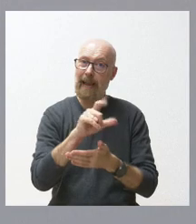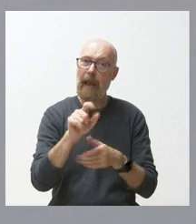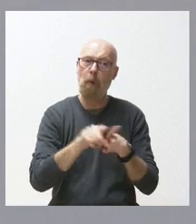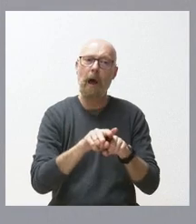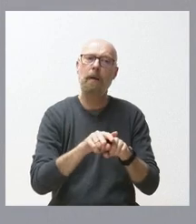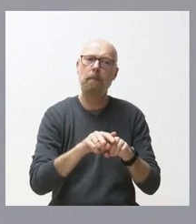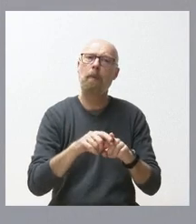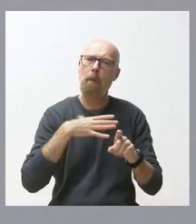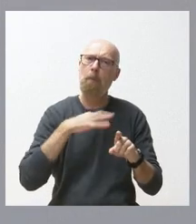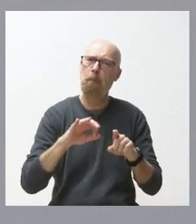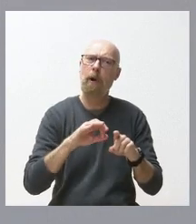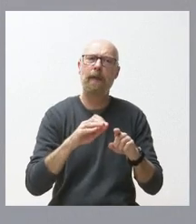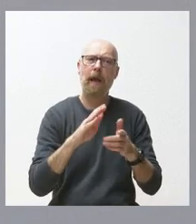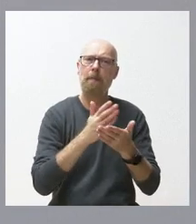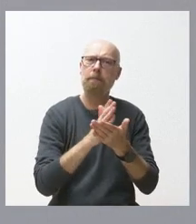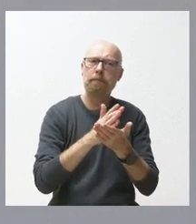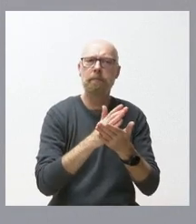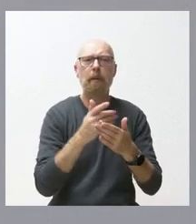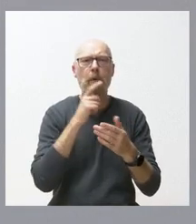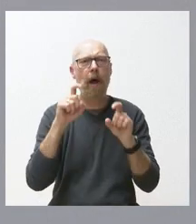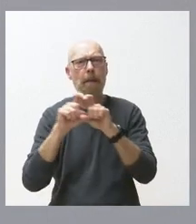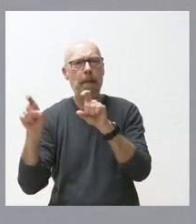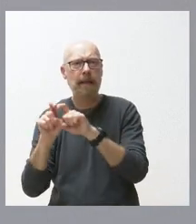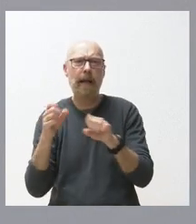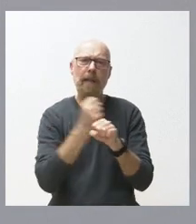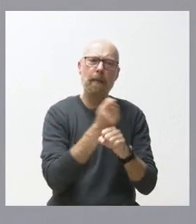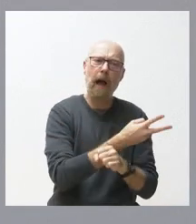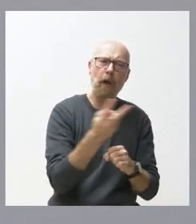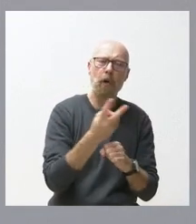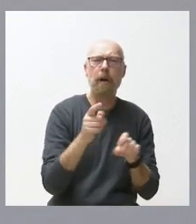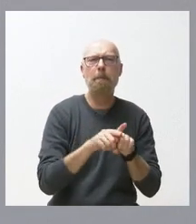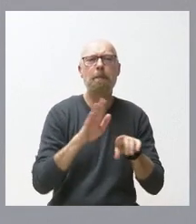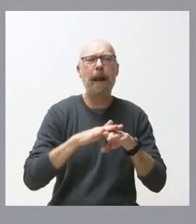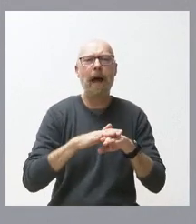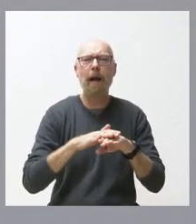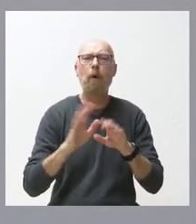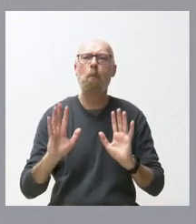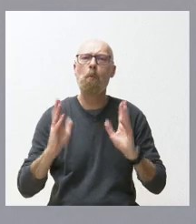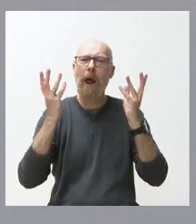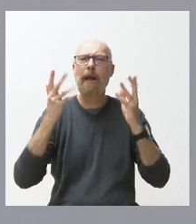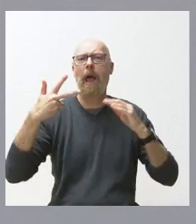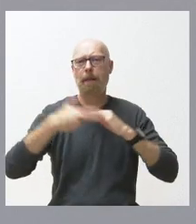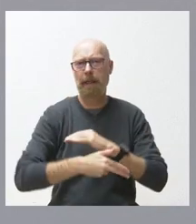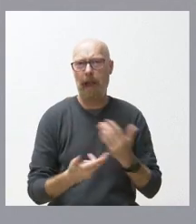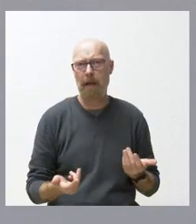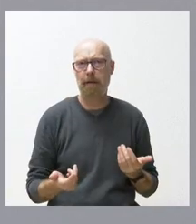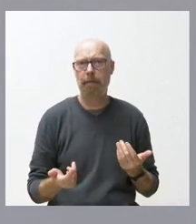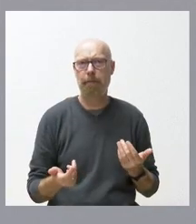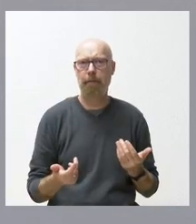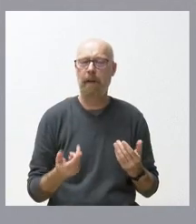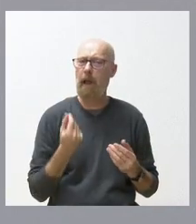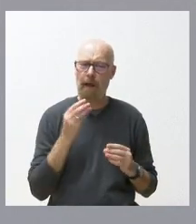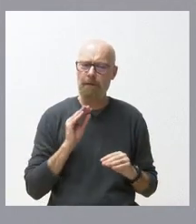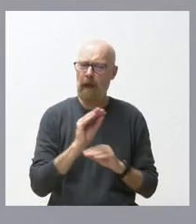y evitar conflictos evitar huelgas siempre es positivo la financiación es la adecuada es la que sirve para sostener el